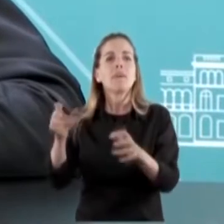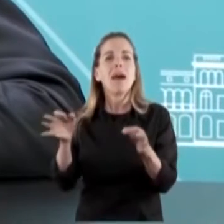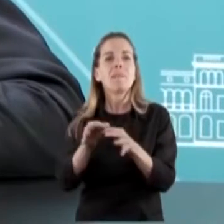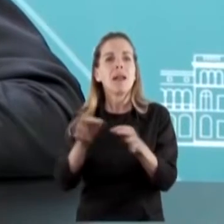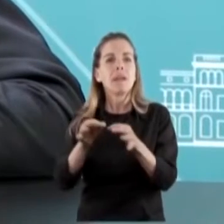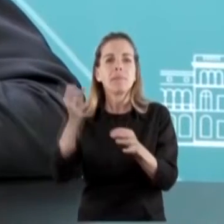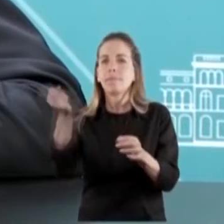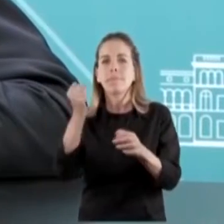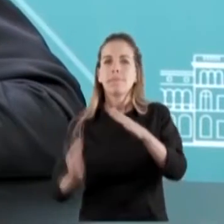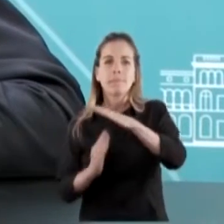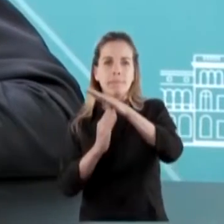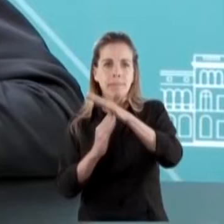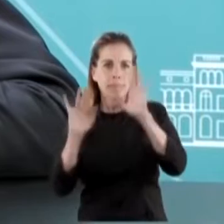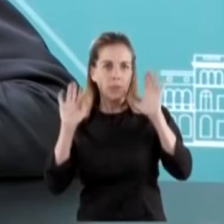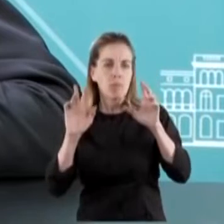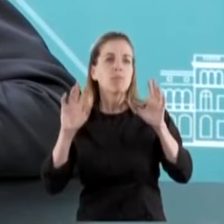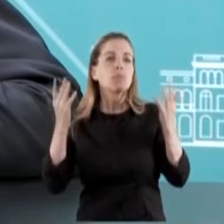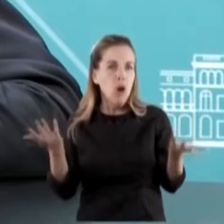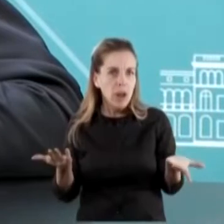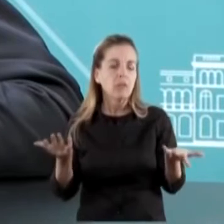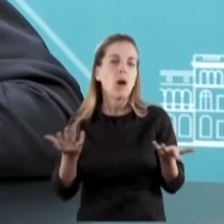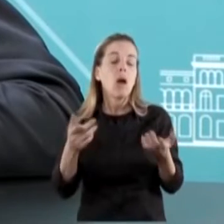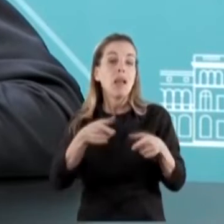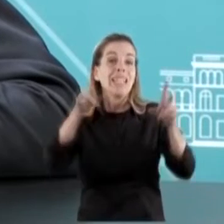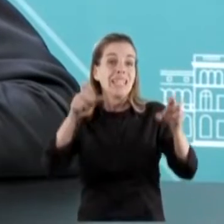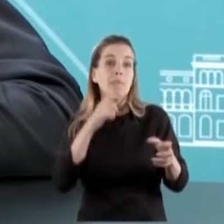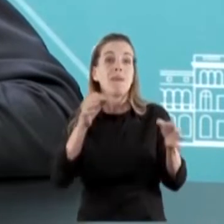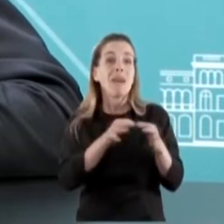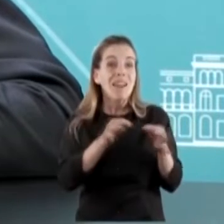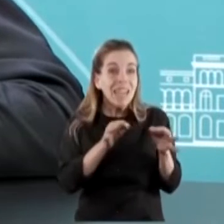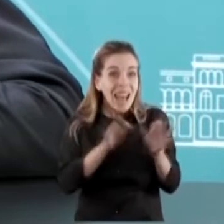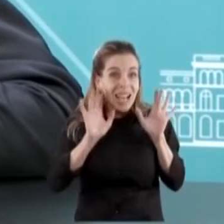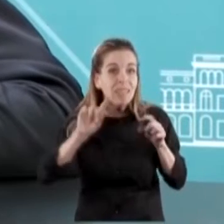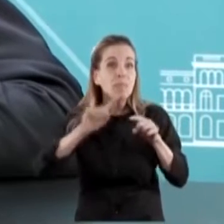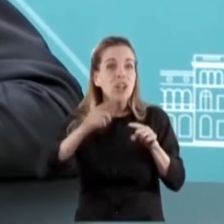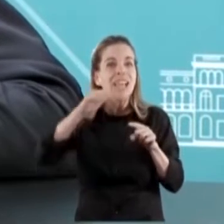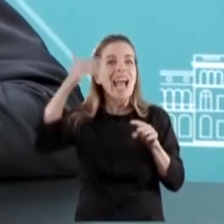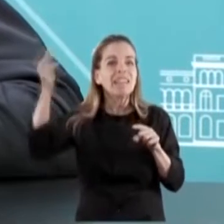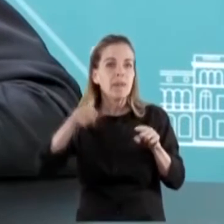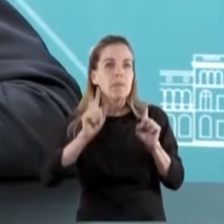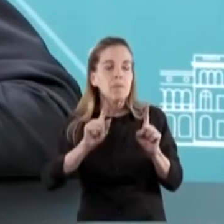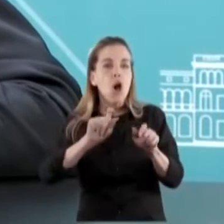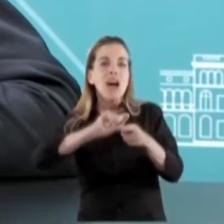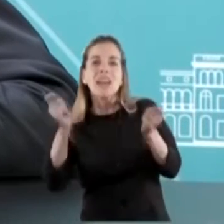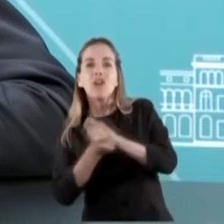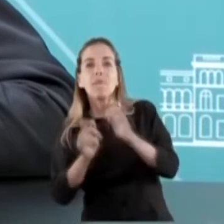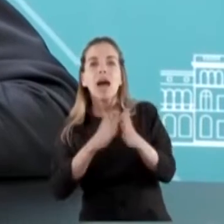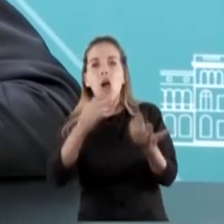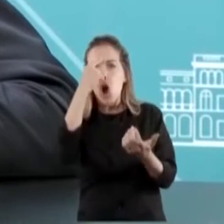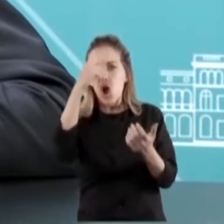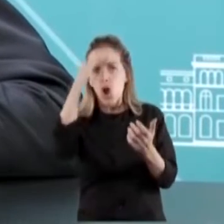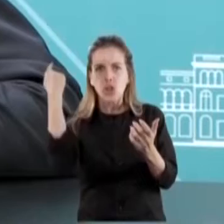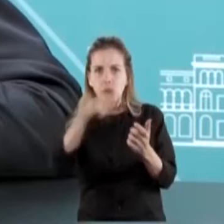es un pilar de la política exterior la causa de Malvinas. Lo tenemos en la reforma constitucional de 1994.